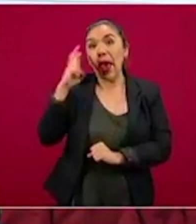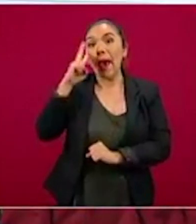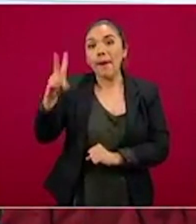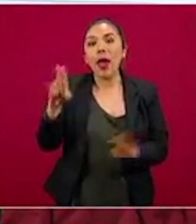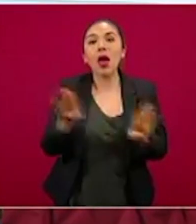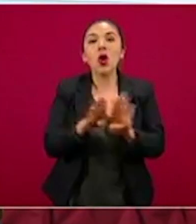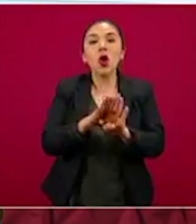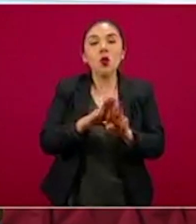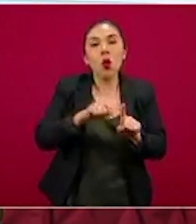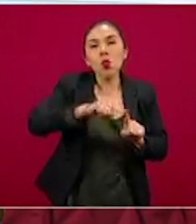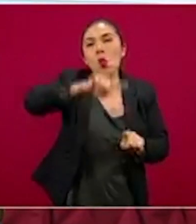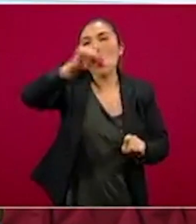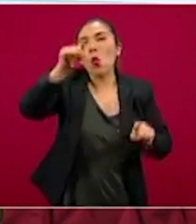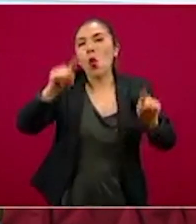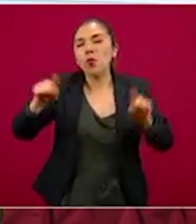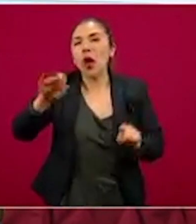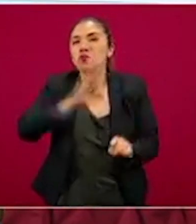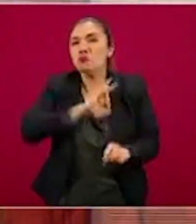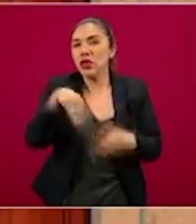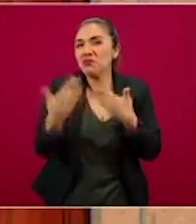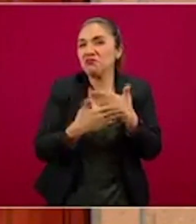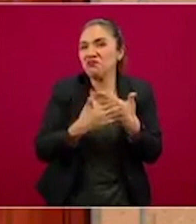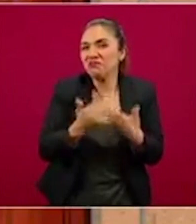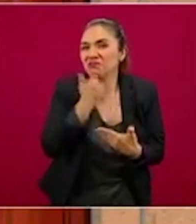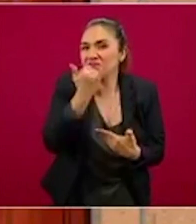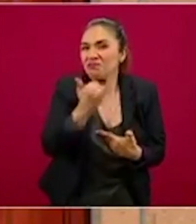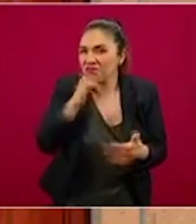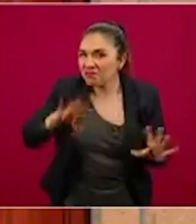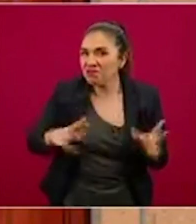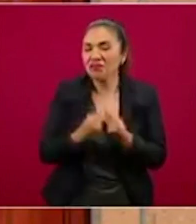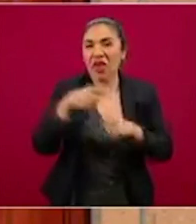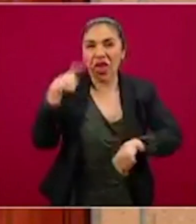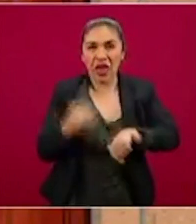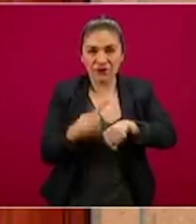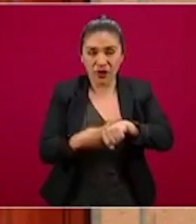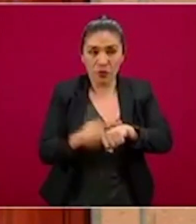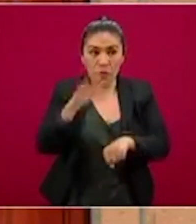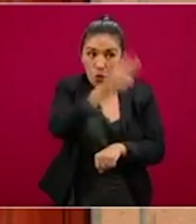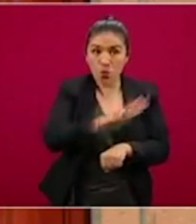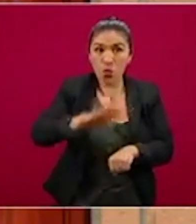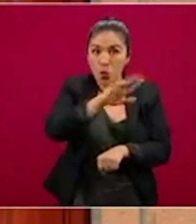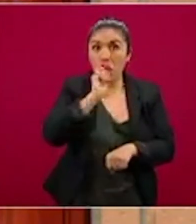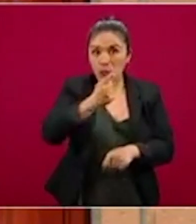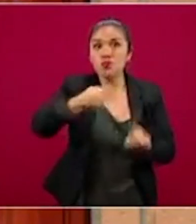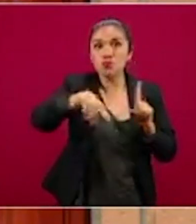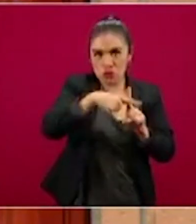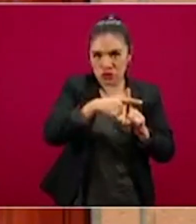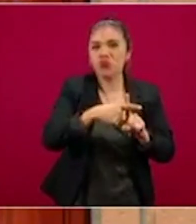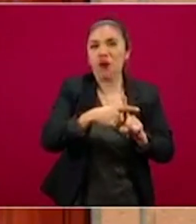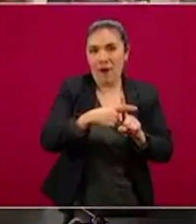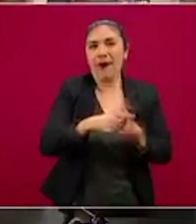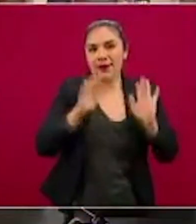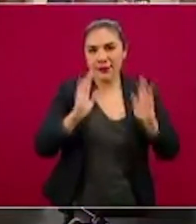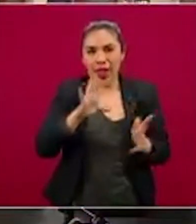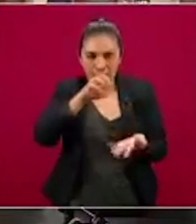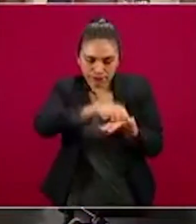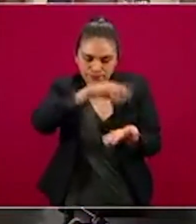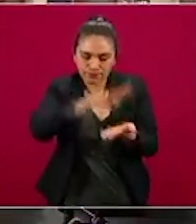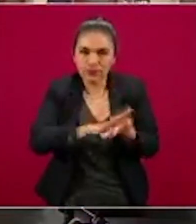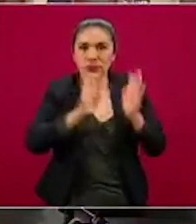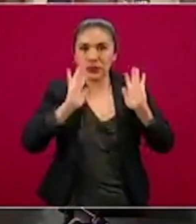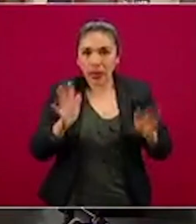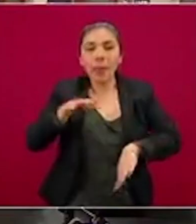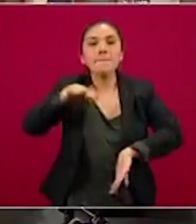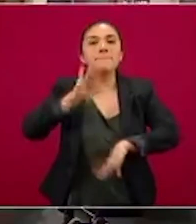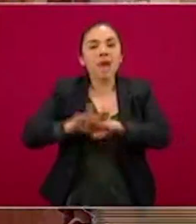curva de casos estimados, en donde además de los que ya están clasificados como confirmados, que veíamos en la diapositiva anterior,